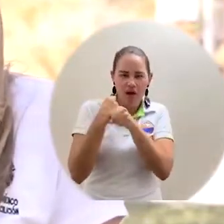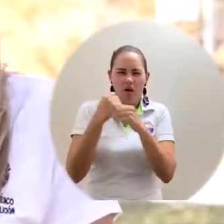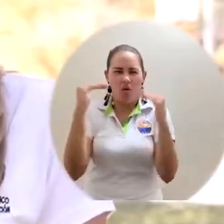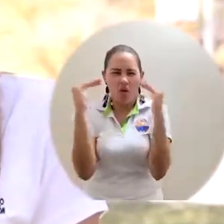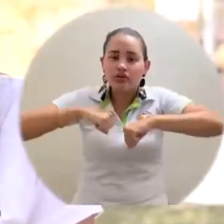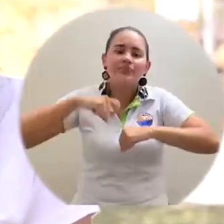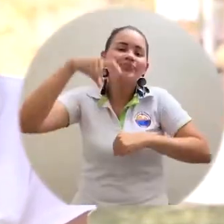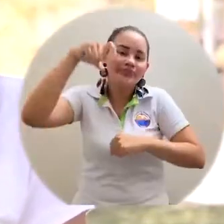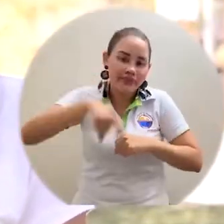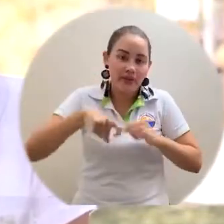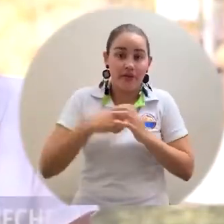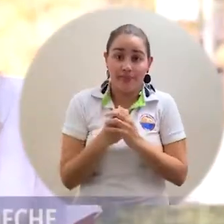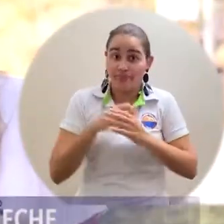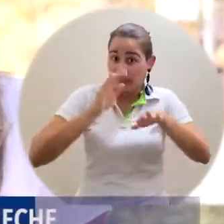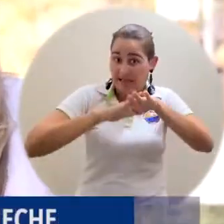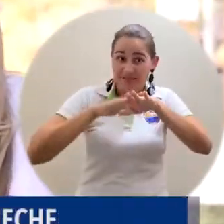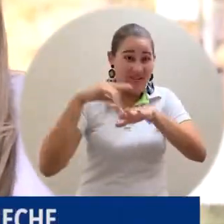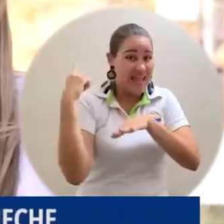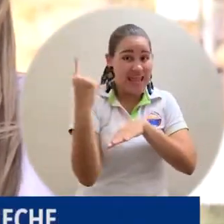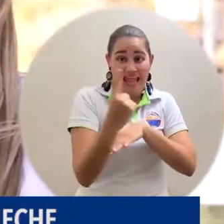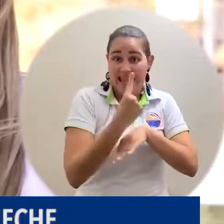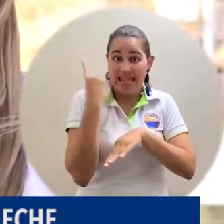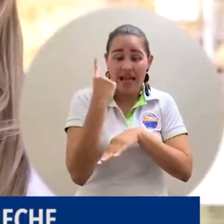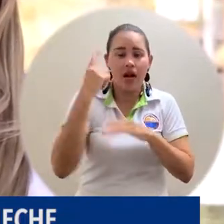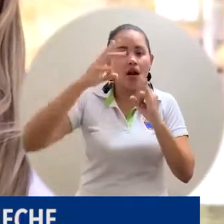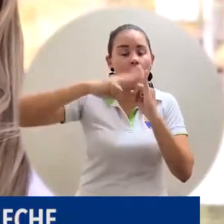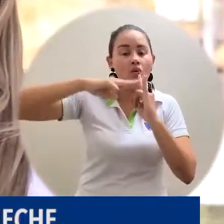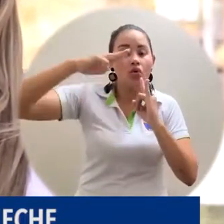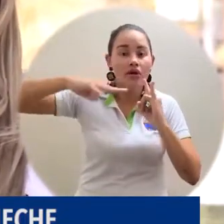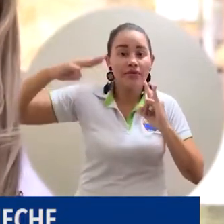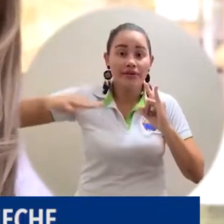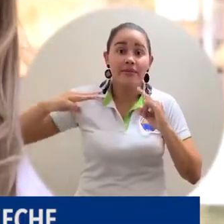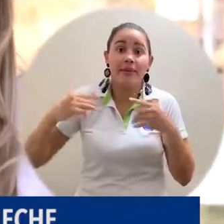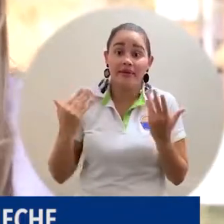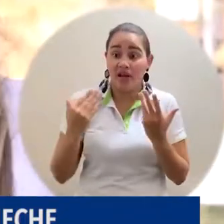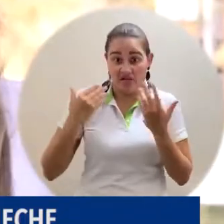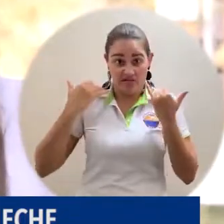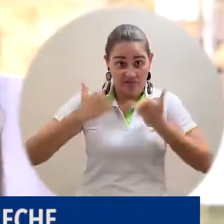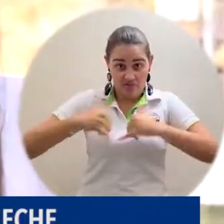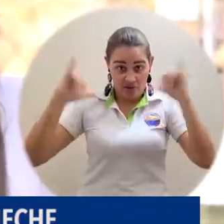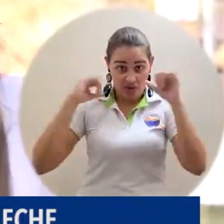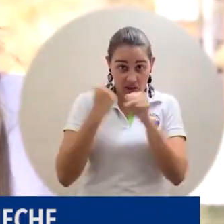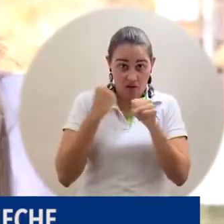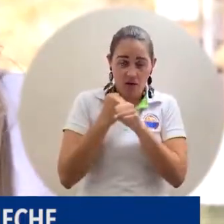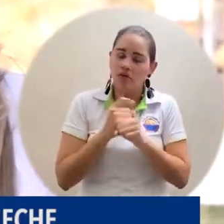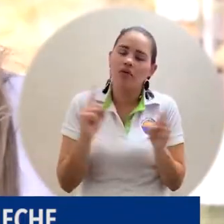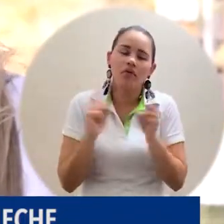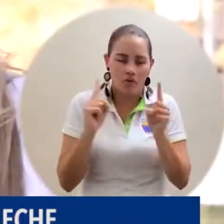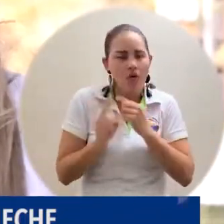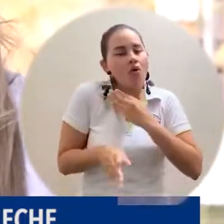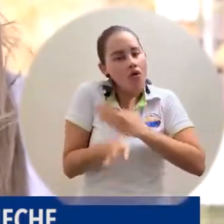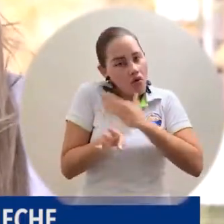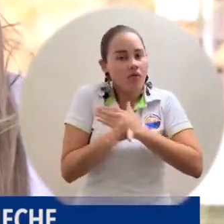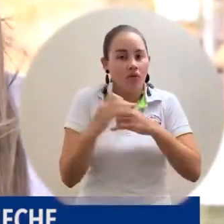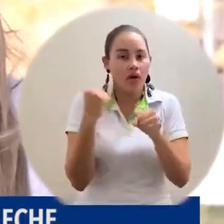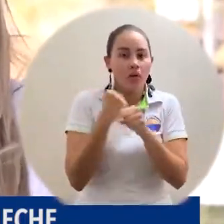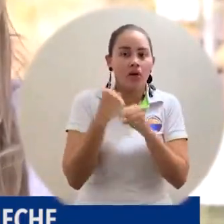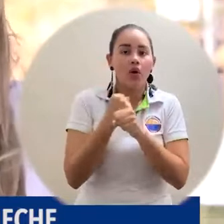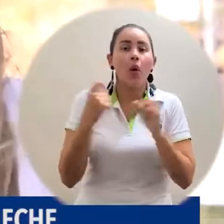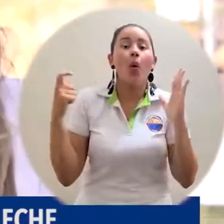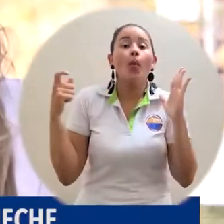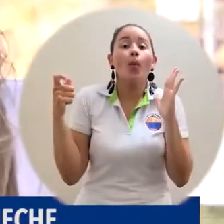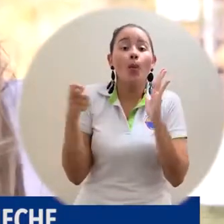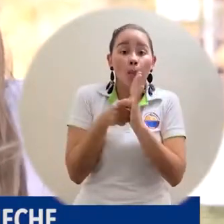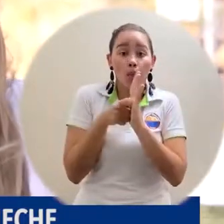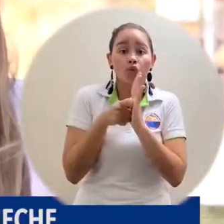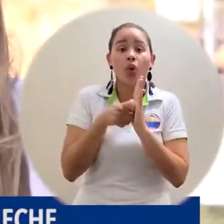atravesando el país, que está atravesando el mundo. Como les decía, los contratos de todo el personal de la universidad no han